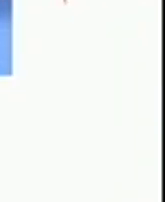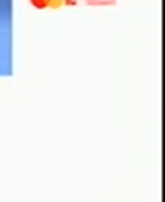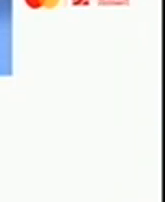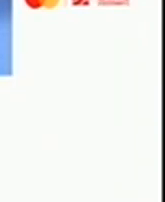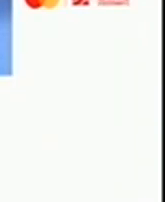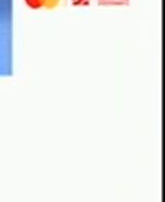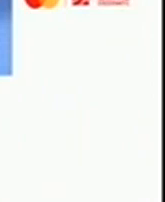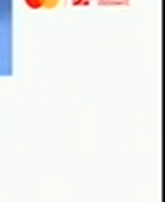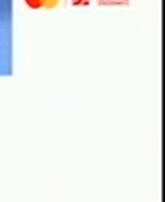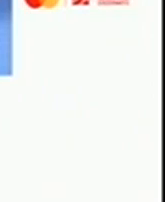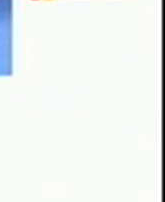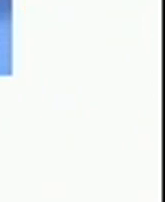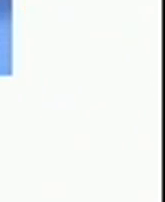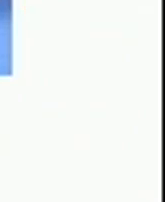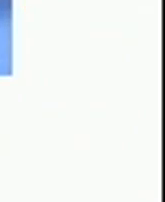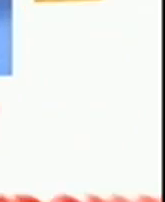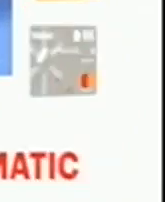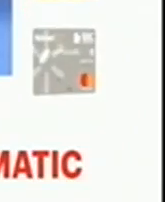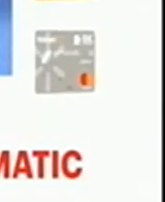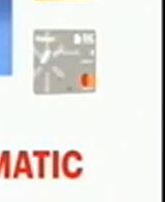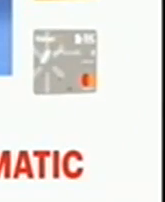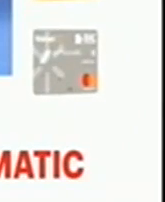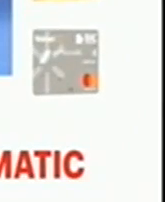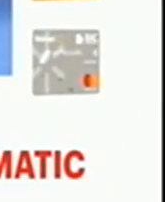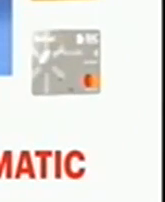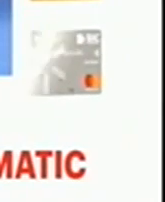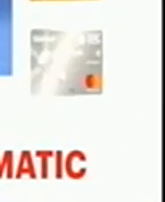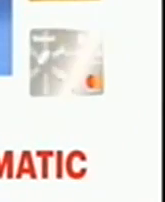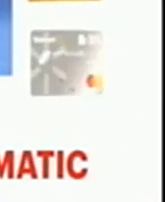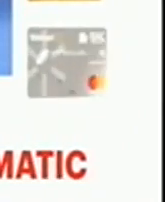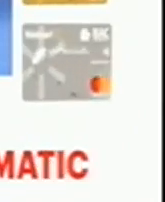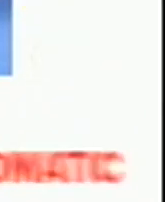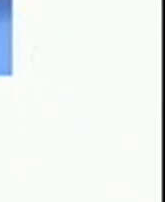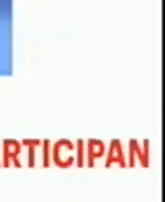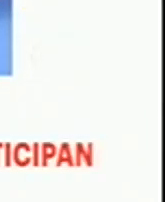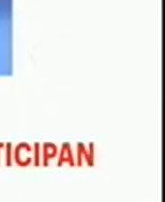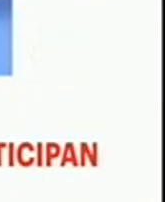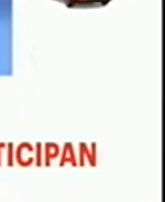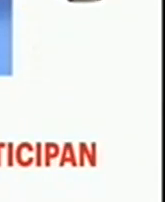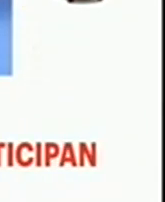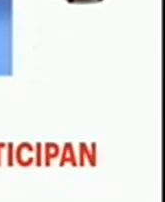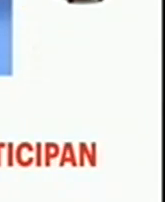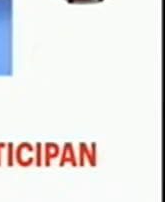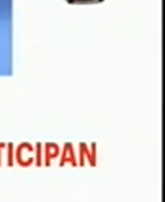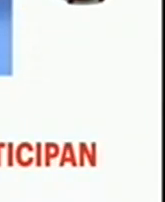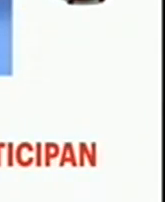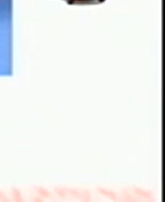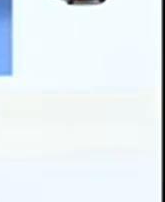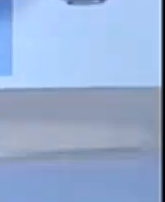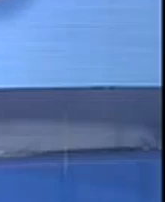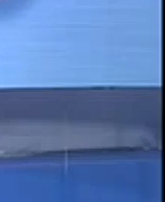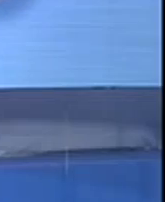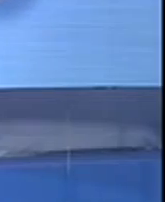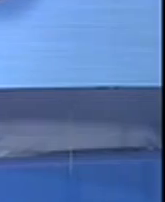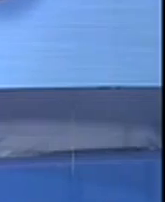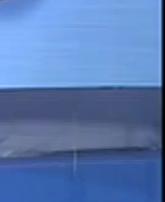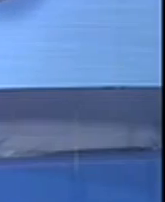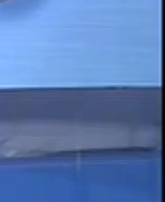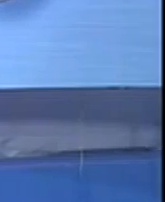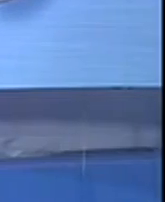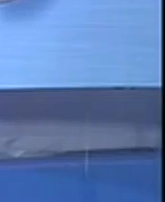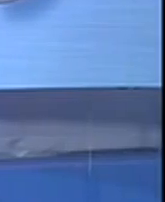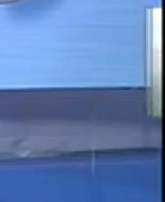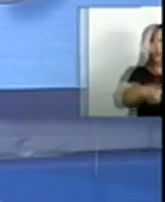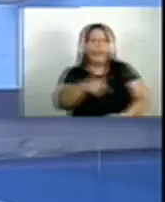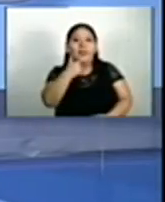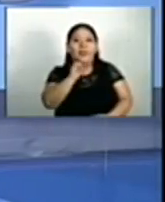Para más información ingresa a www.bacredomatic.com. Contarles ahora que